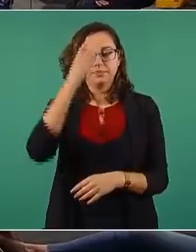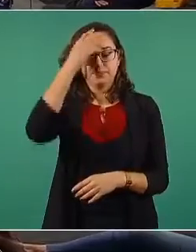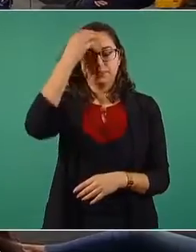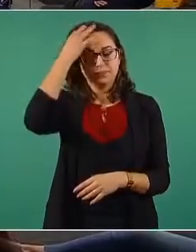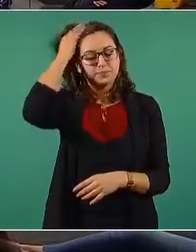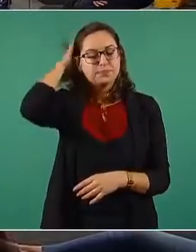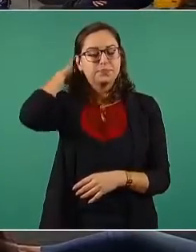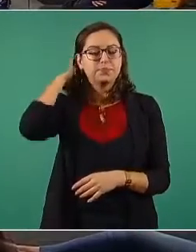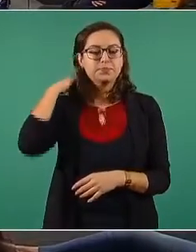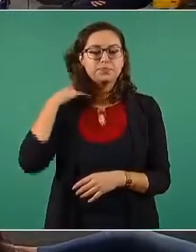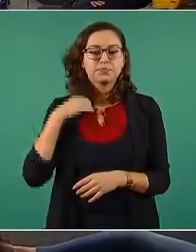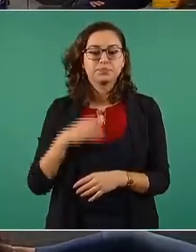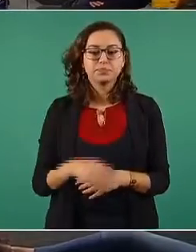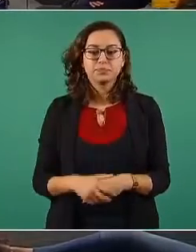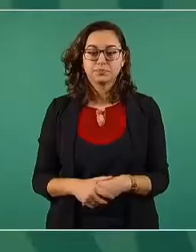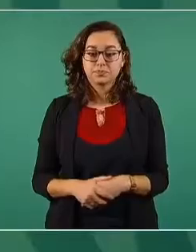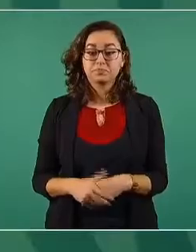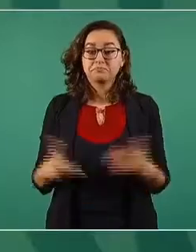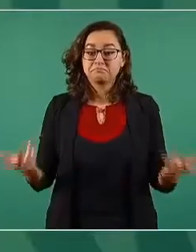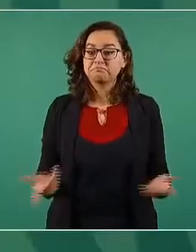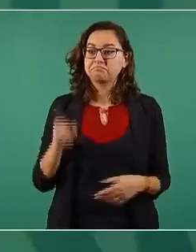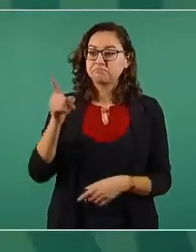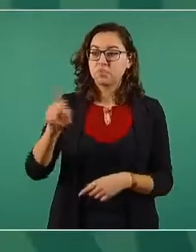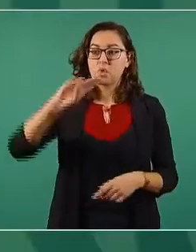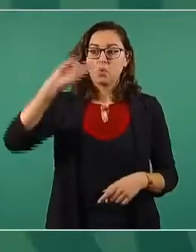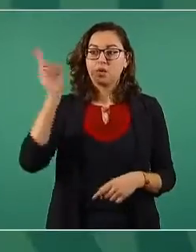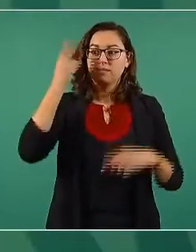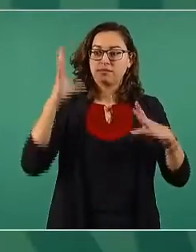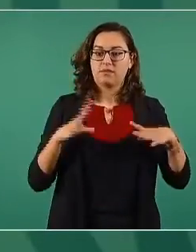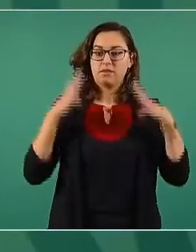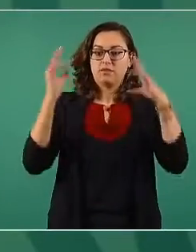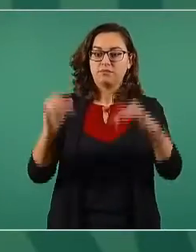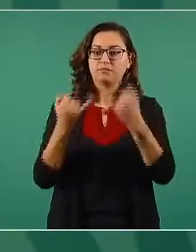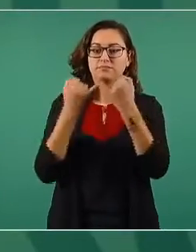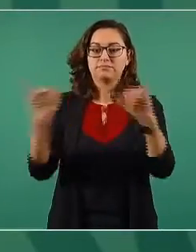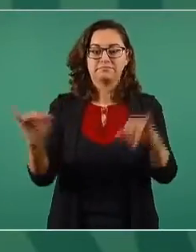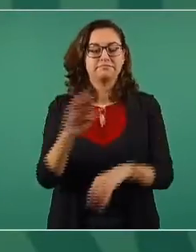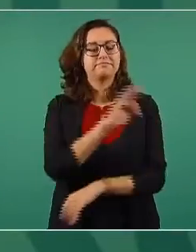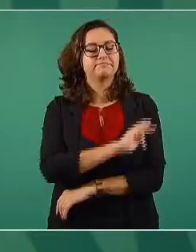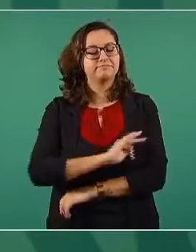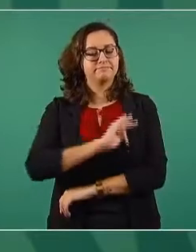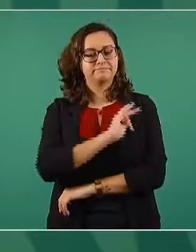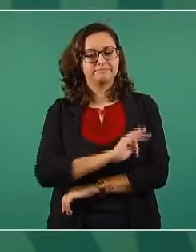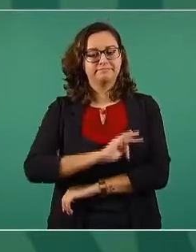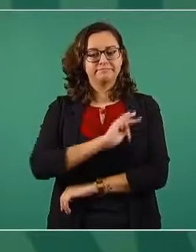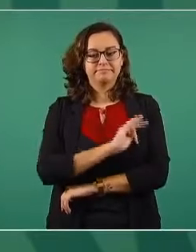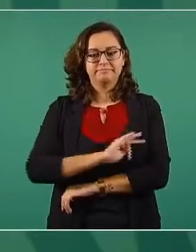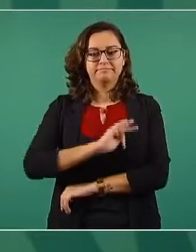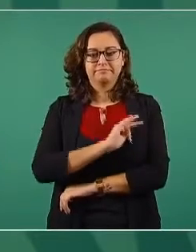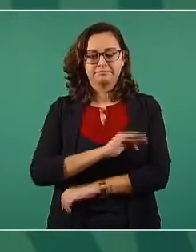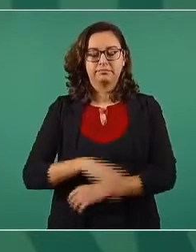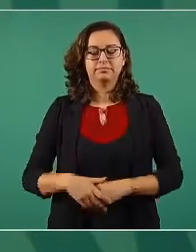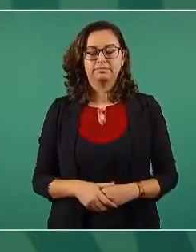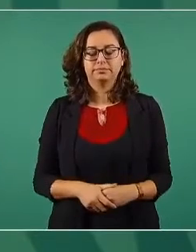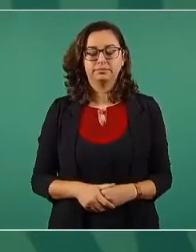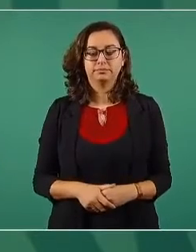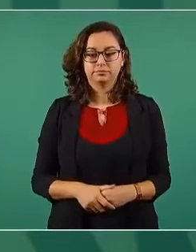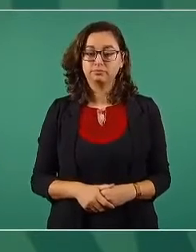felicidades por la universidad. Y sí, estamos